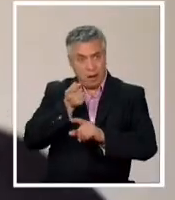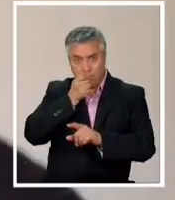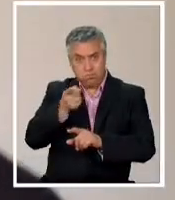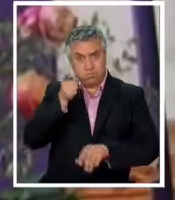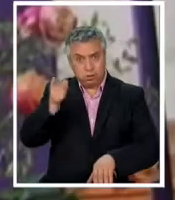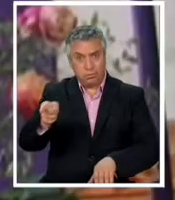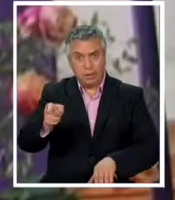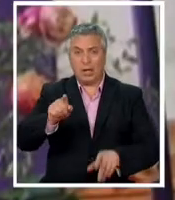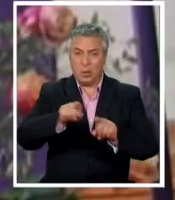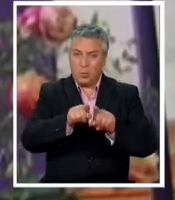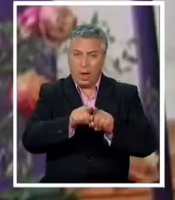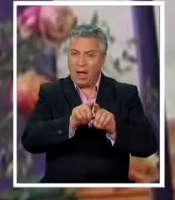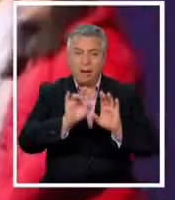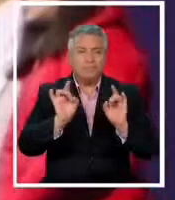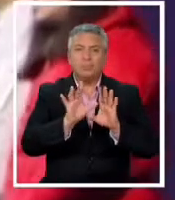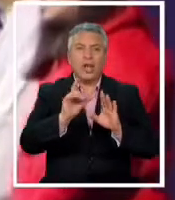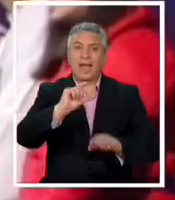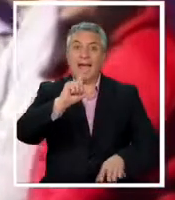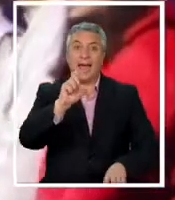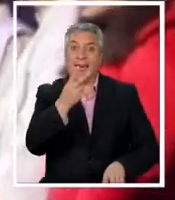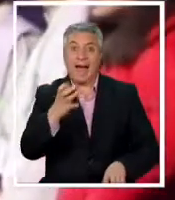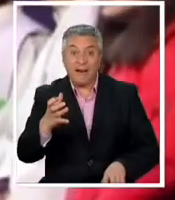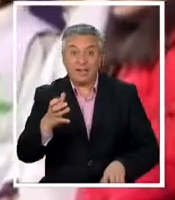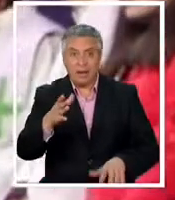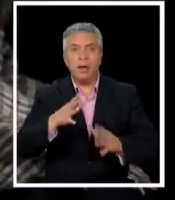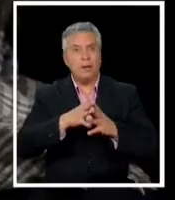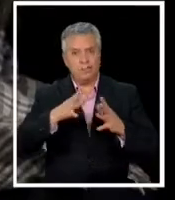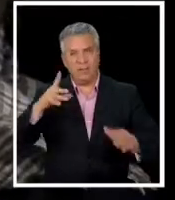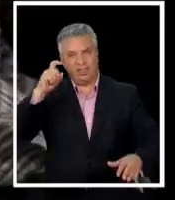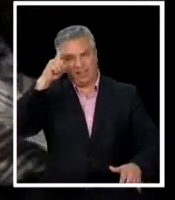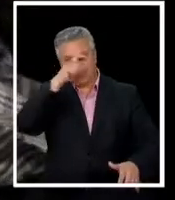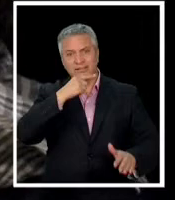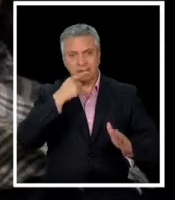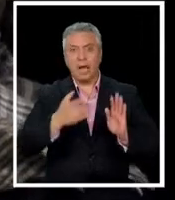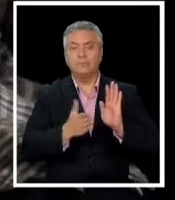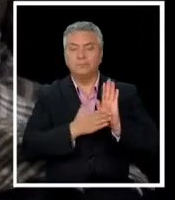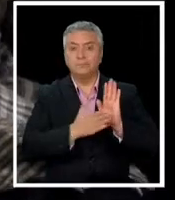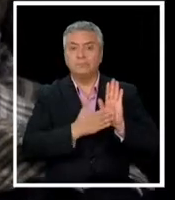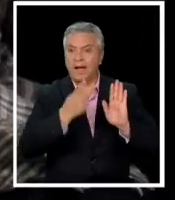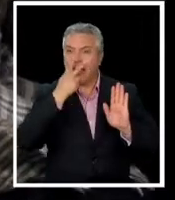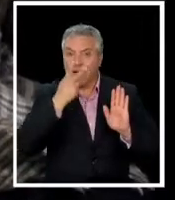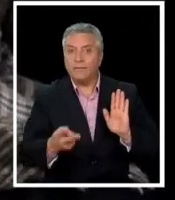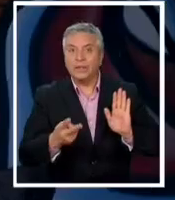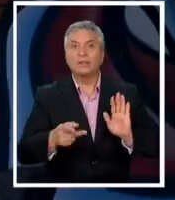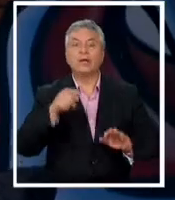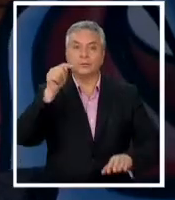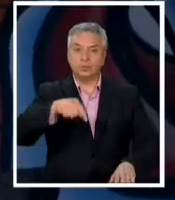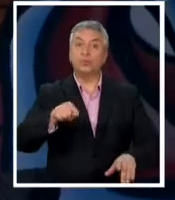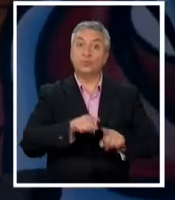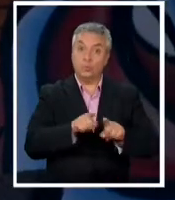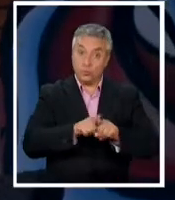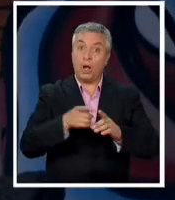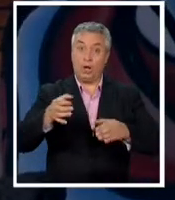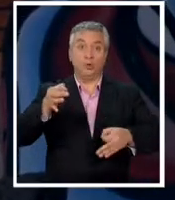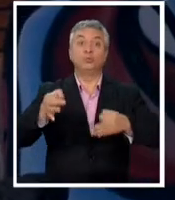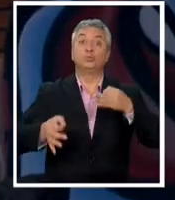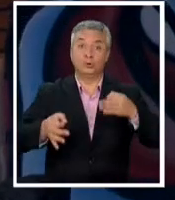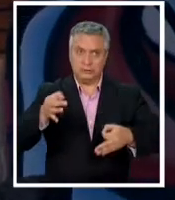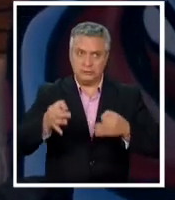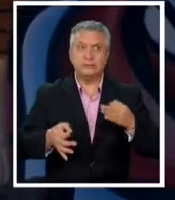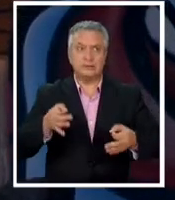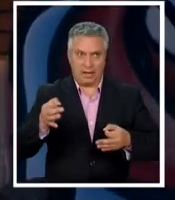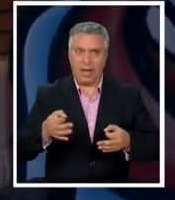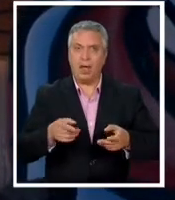de los más graves también son de los más difíciles de acreditar. Cuando se inicie la investigación será todo un desafío para la justicia